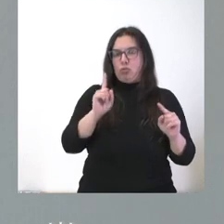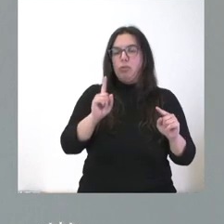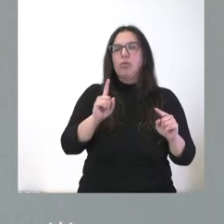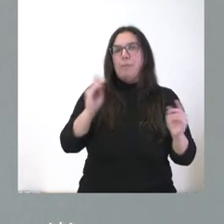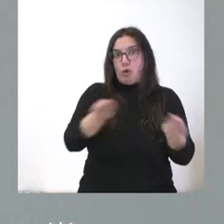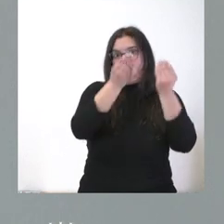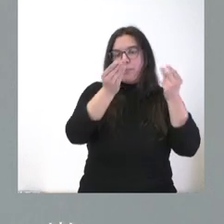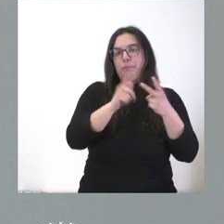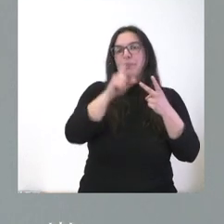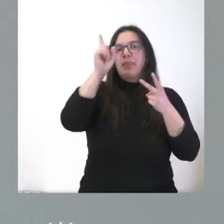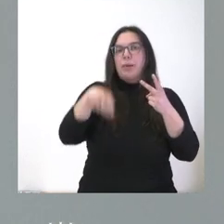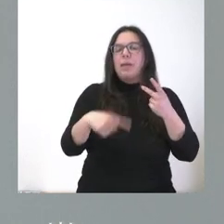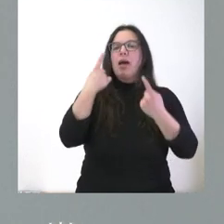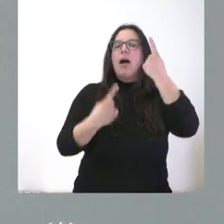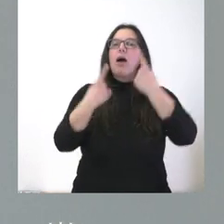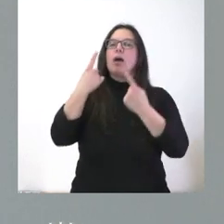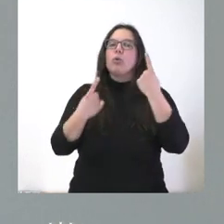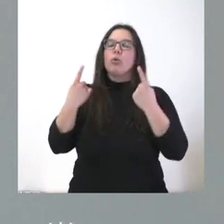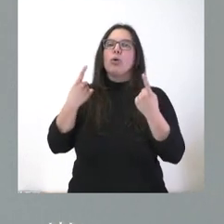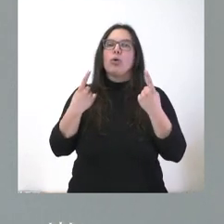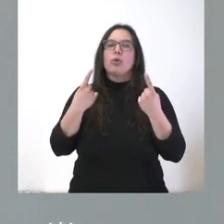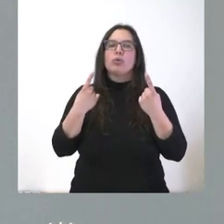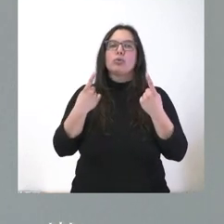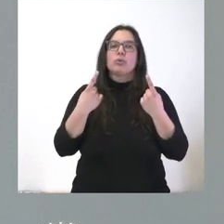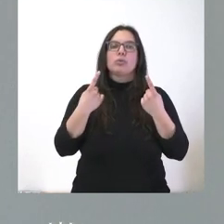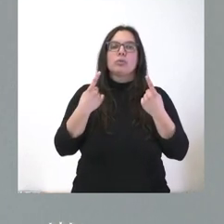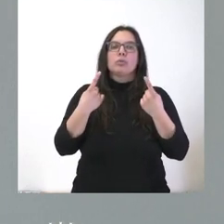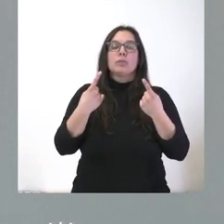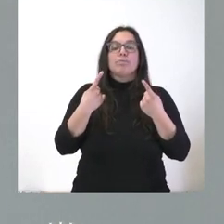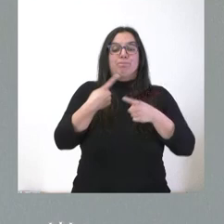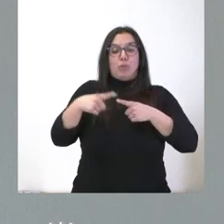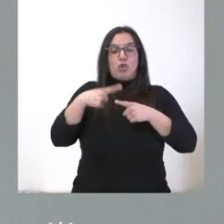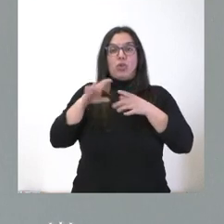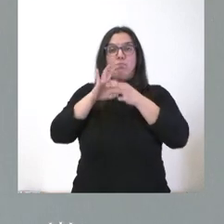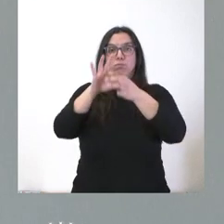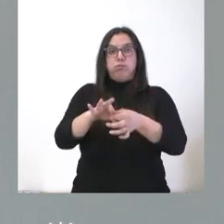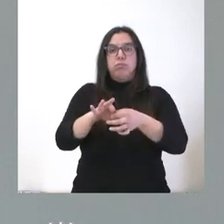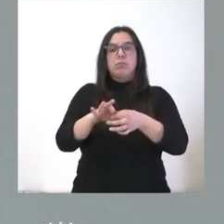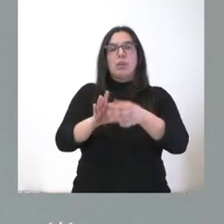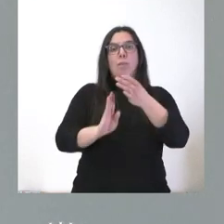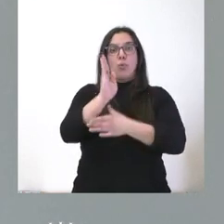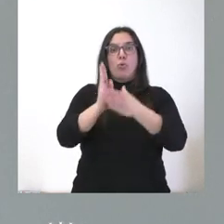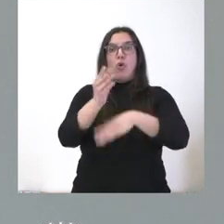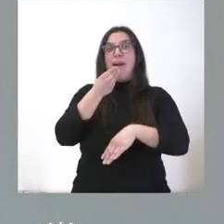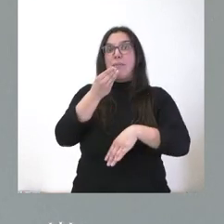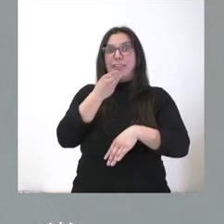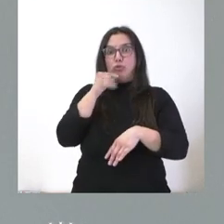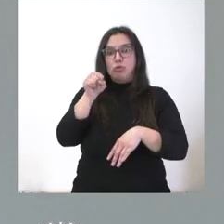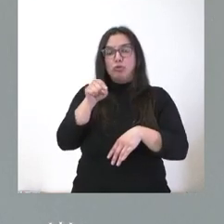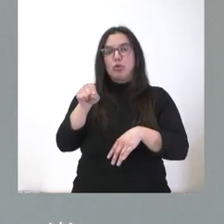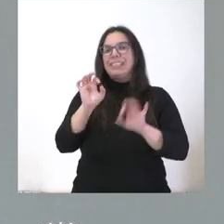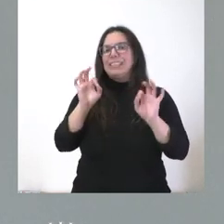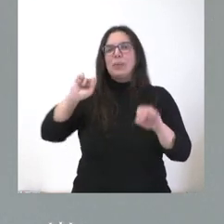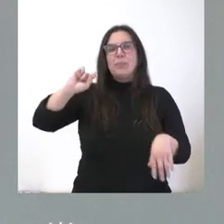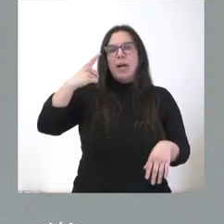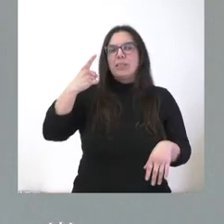disposición de algunos bienes vinculados a las producciones agroalimentarias, especialmente todo lo que tiene que